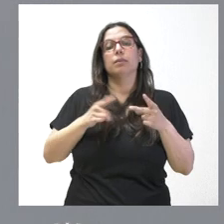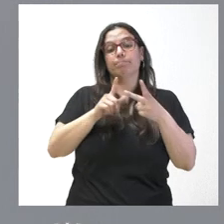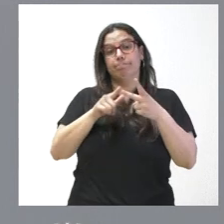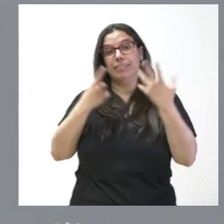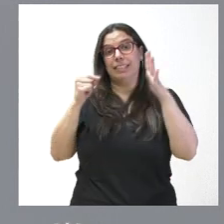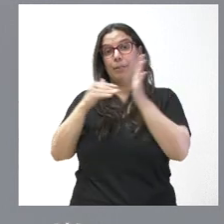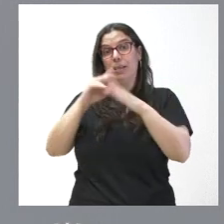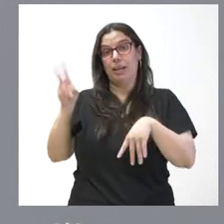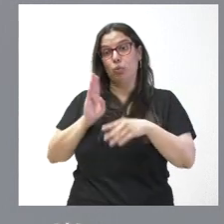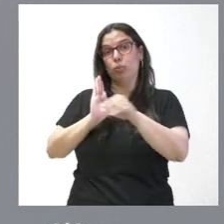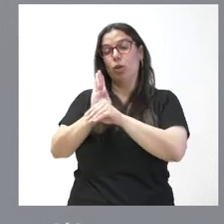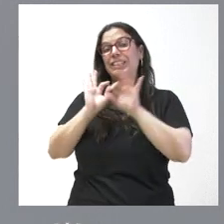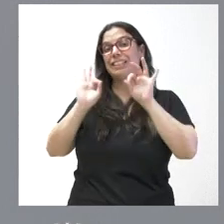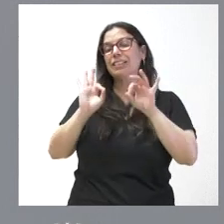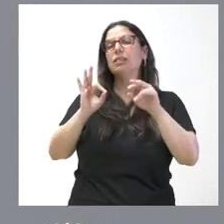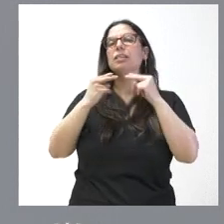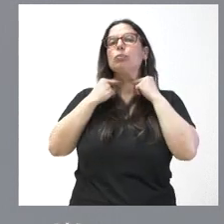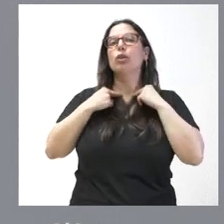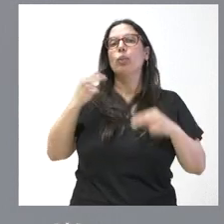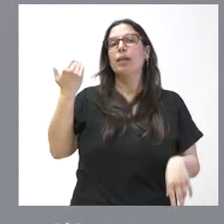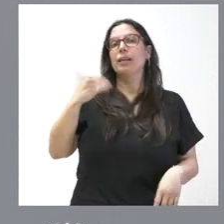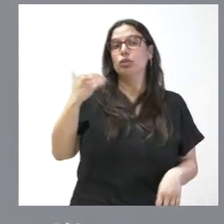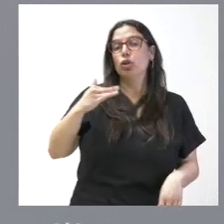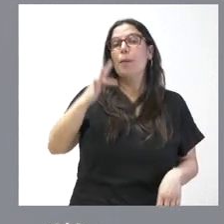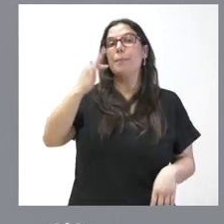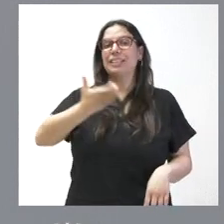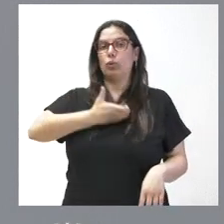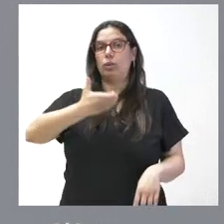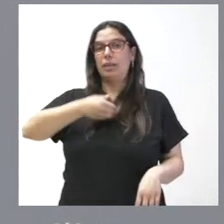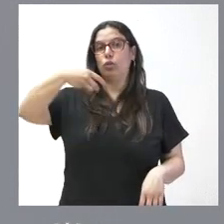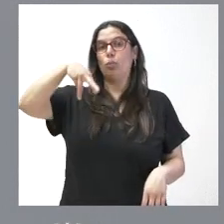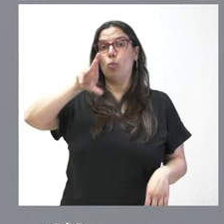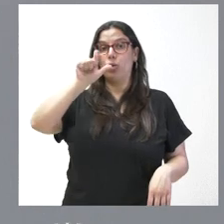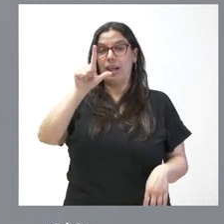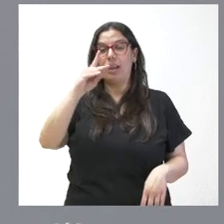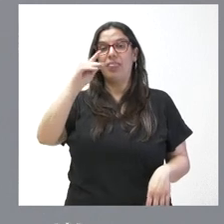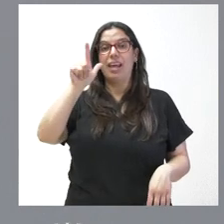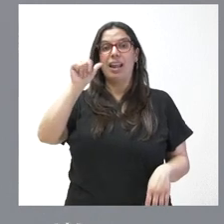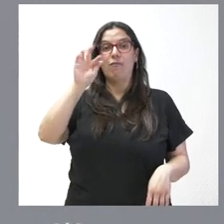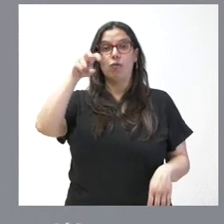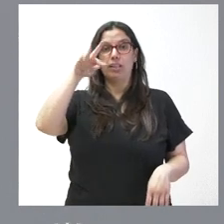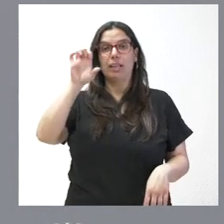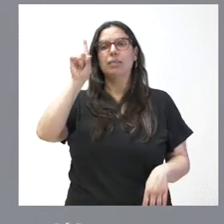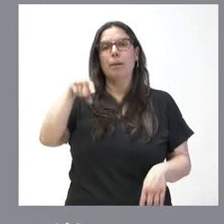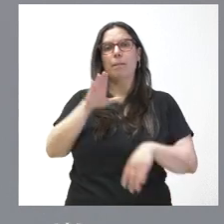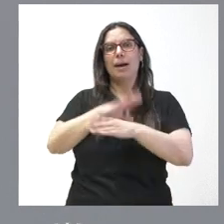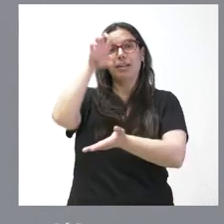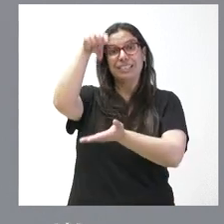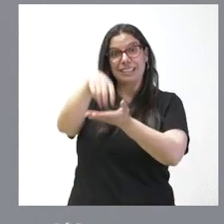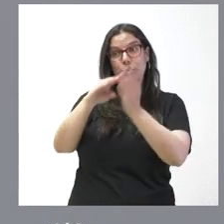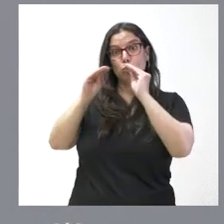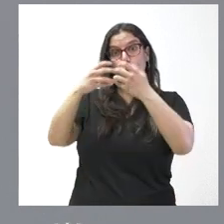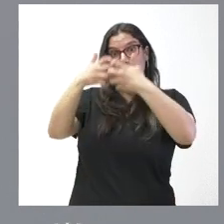euros de subvención para la Diputación de Soria y el Ayuntamiento de Muriel de la Fuente para sufragar también los gastos de mantenimiento y explotación de las